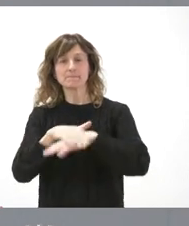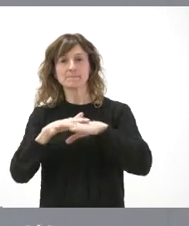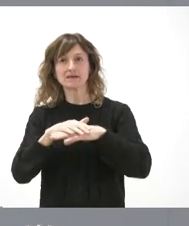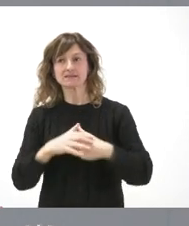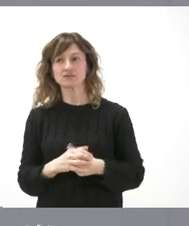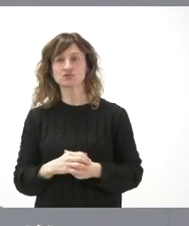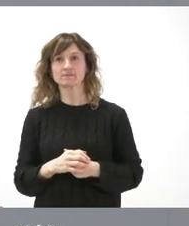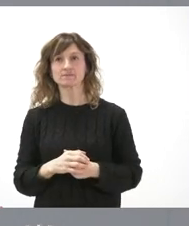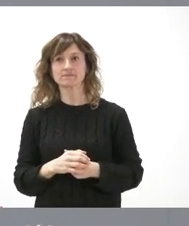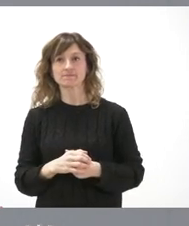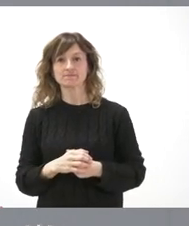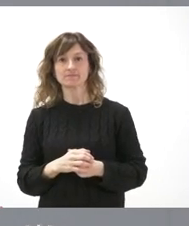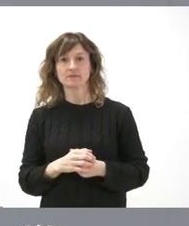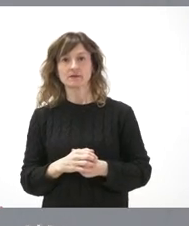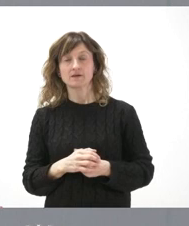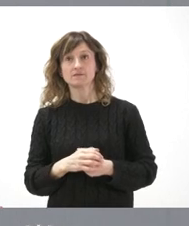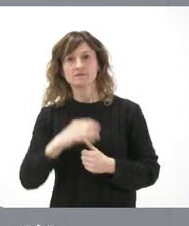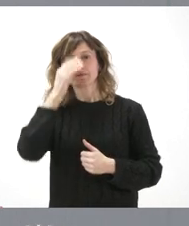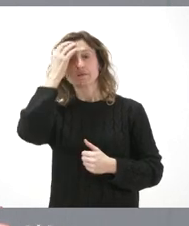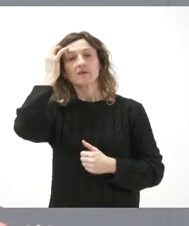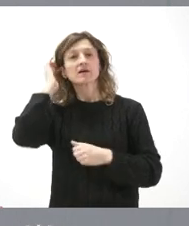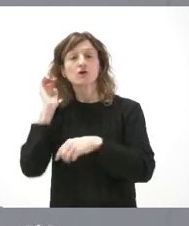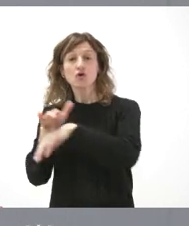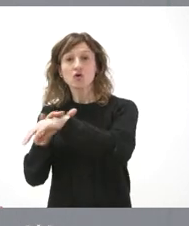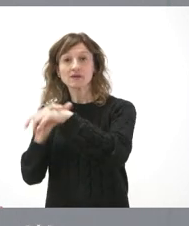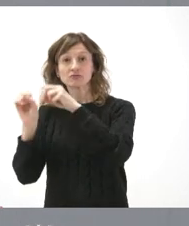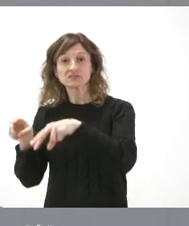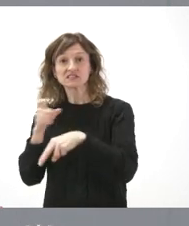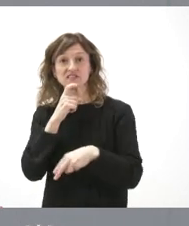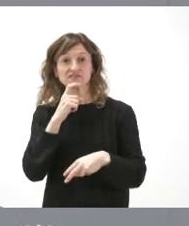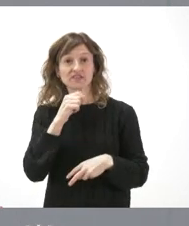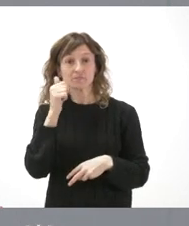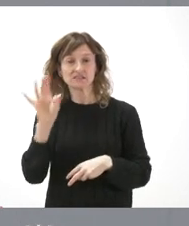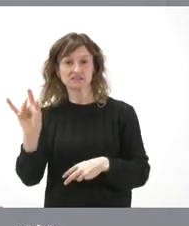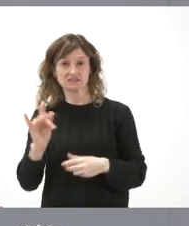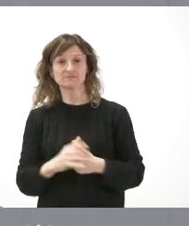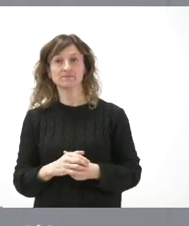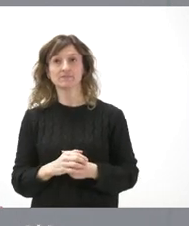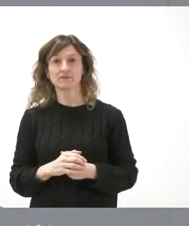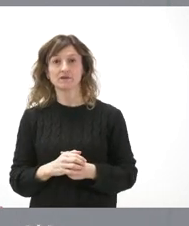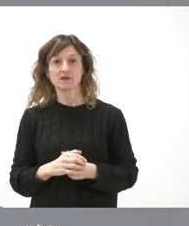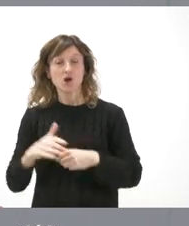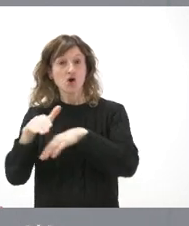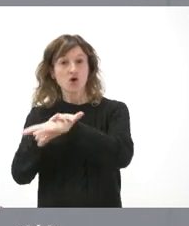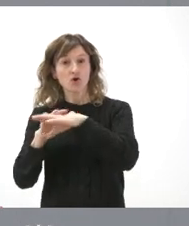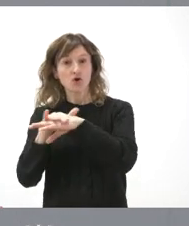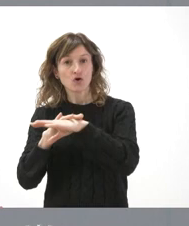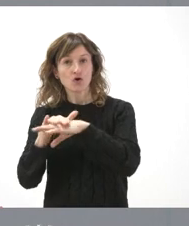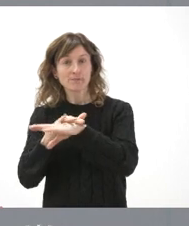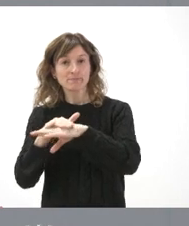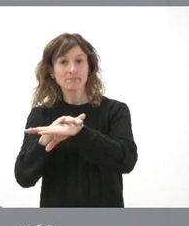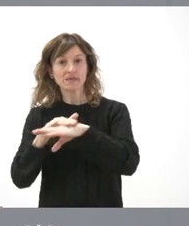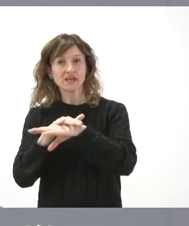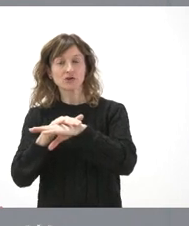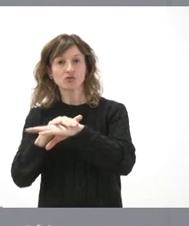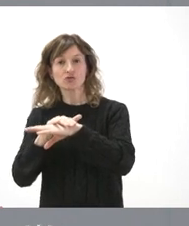Que va a ser más difícil, sin el Gobierno, sí. Que va a ser más difícil si el Gobierno no le